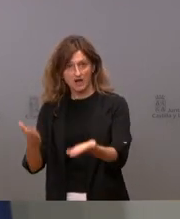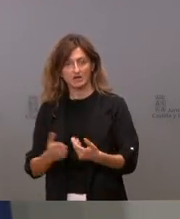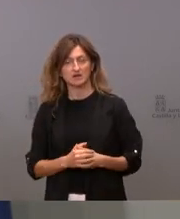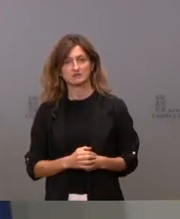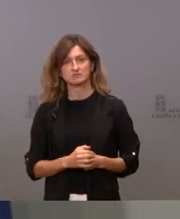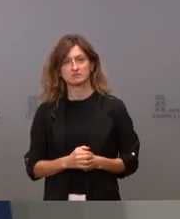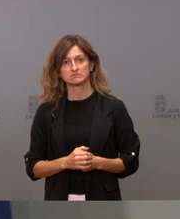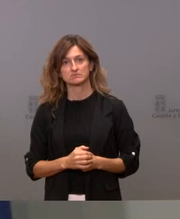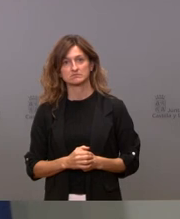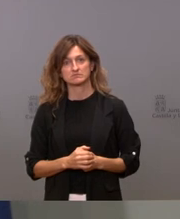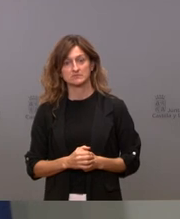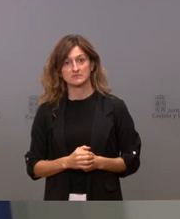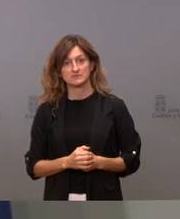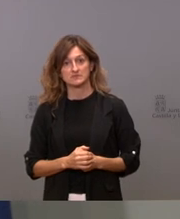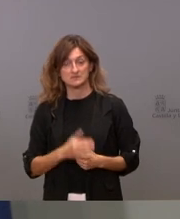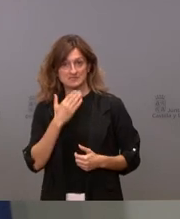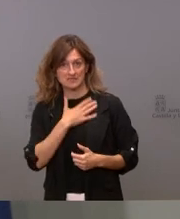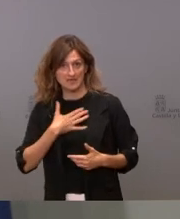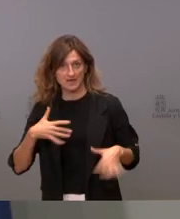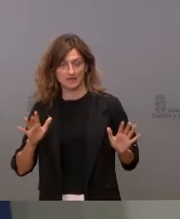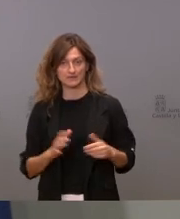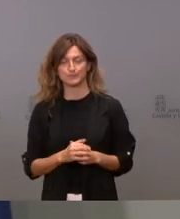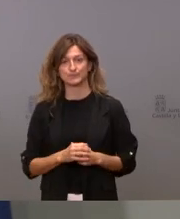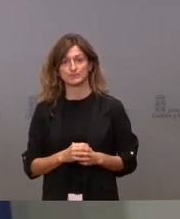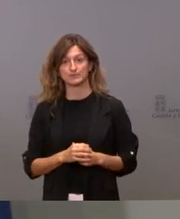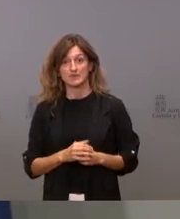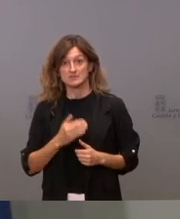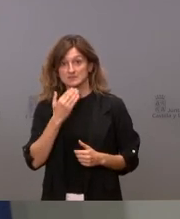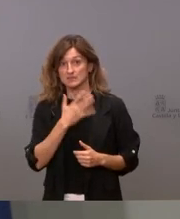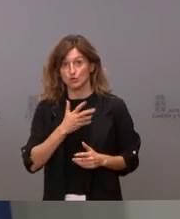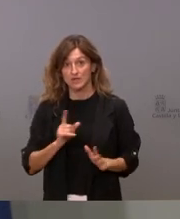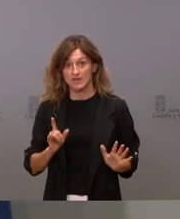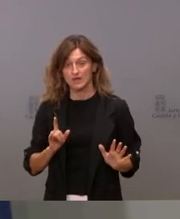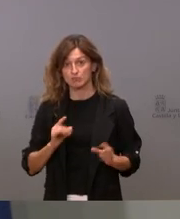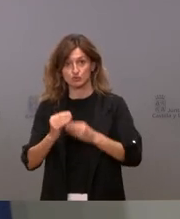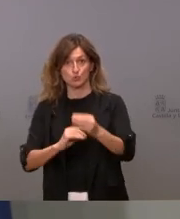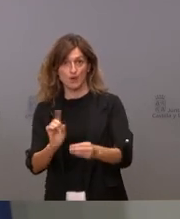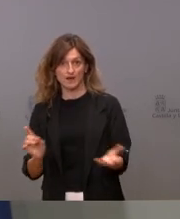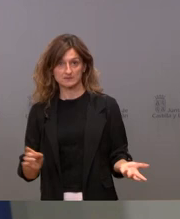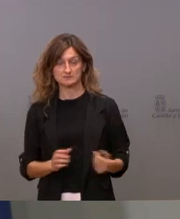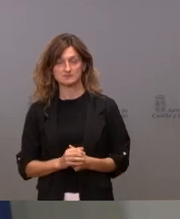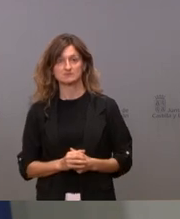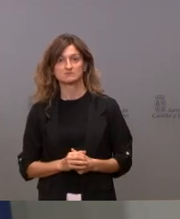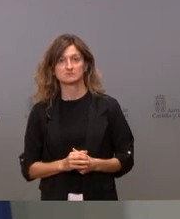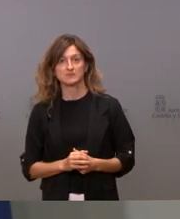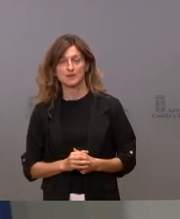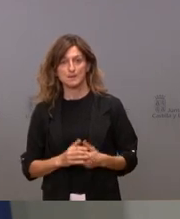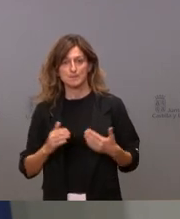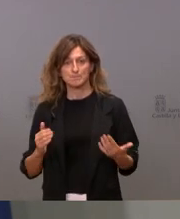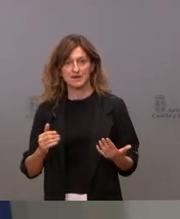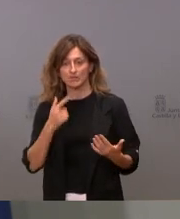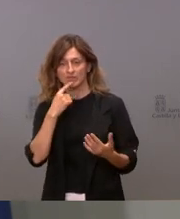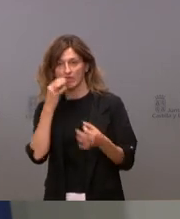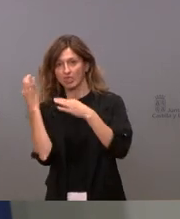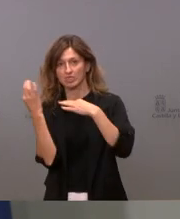hágalo si lo quiere hacer y si no lo quiere hacer pues no lo haga pero no lo haga esto es de